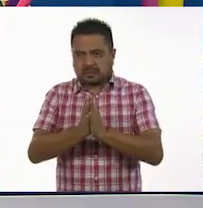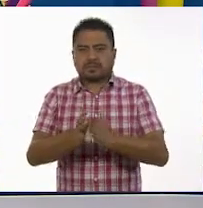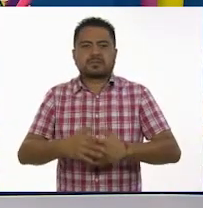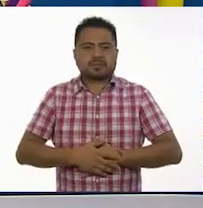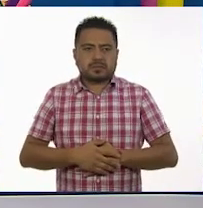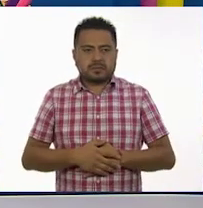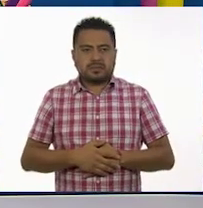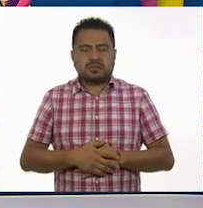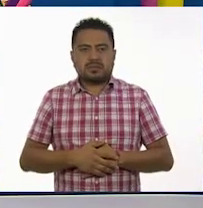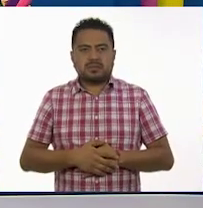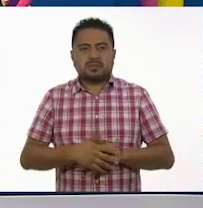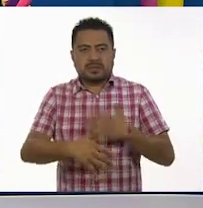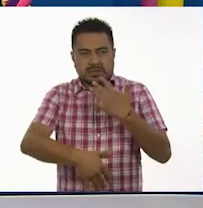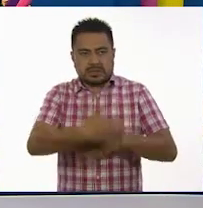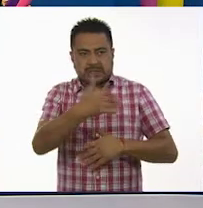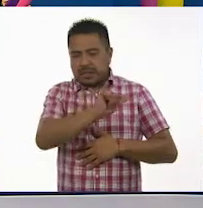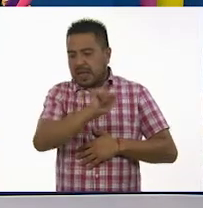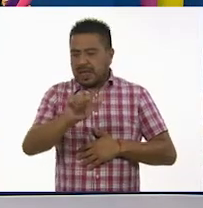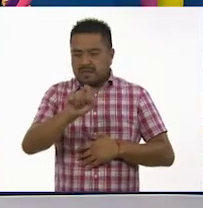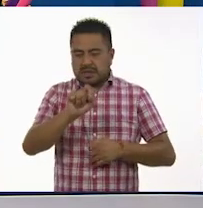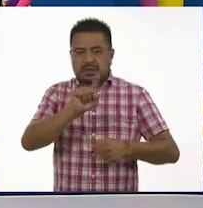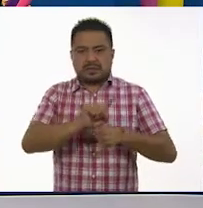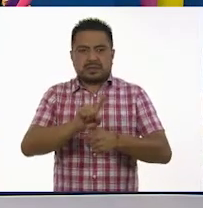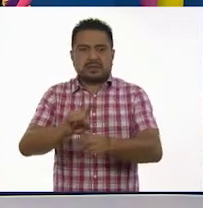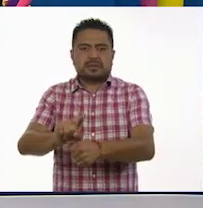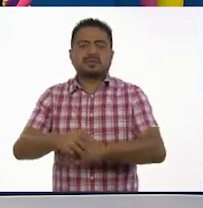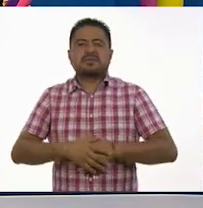Vamos a poner... De 15 a 20 días.